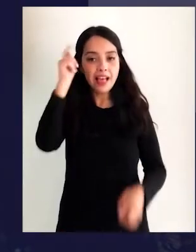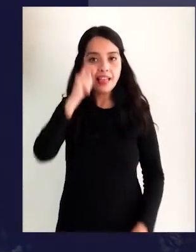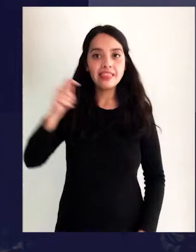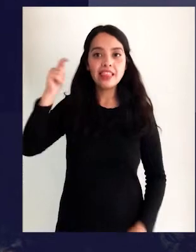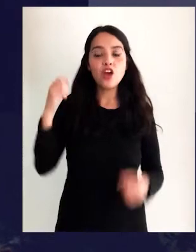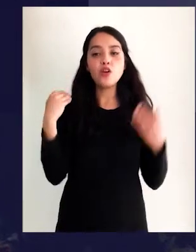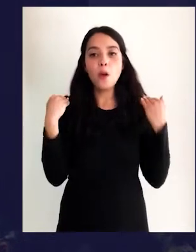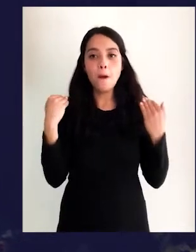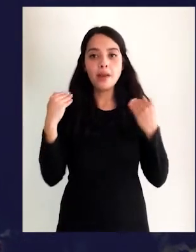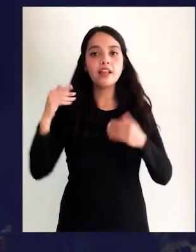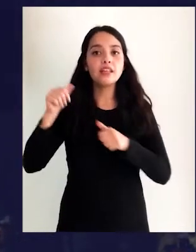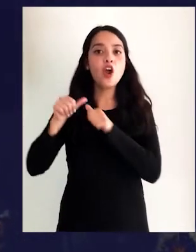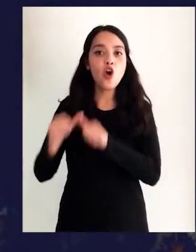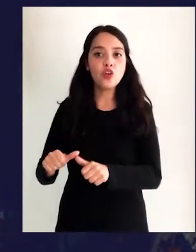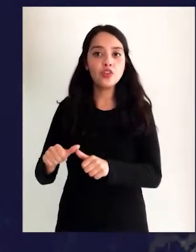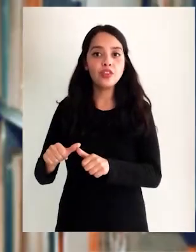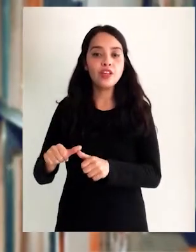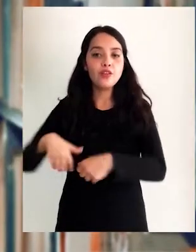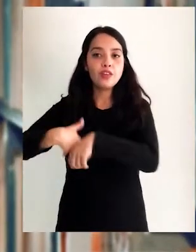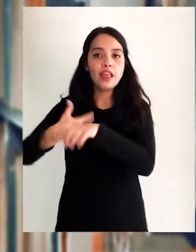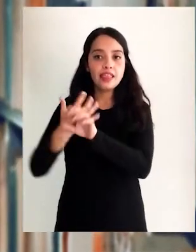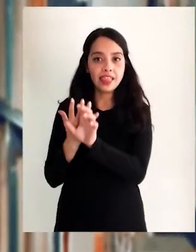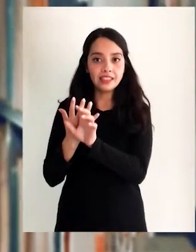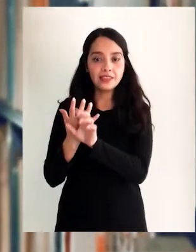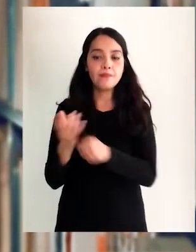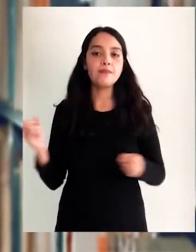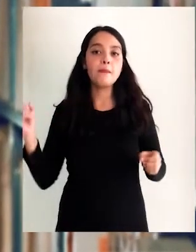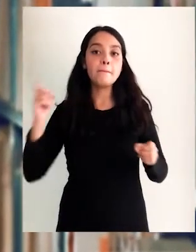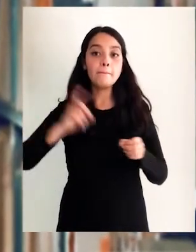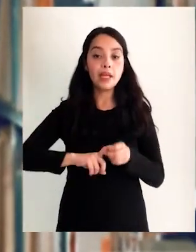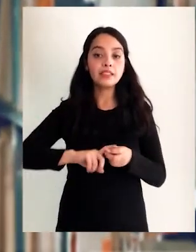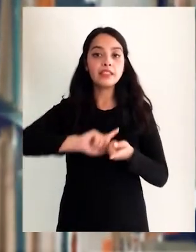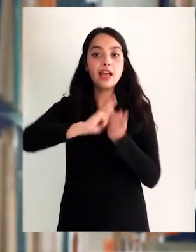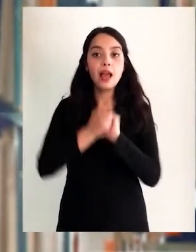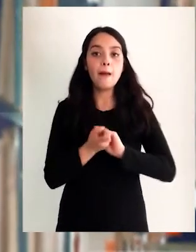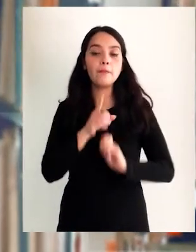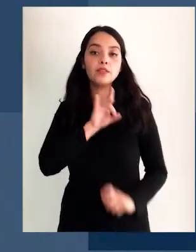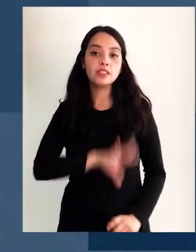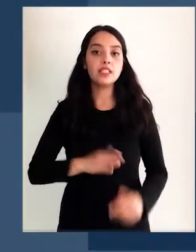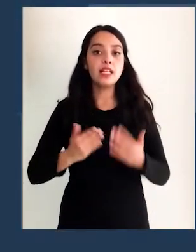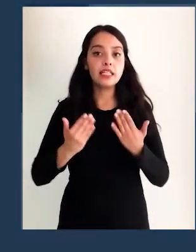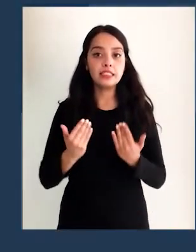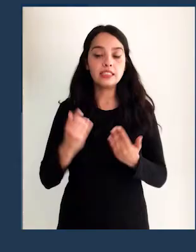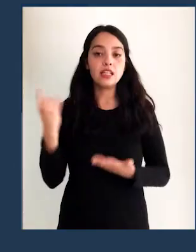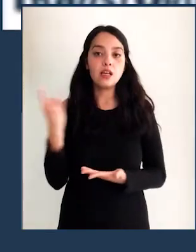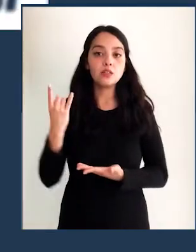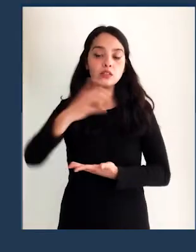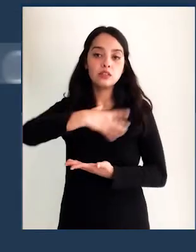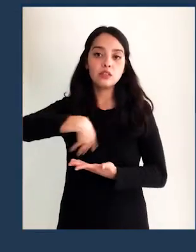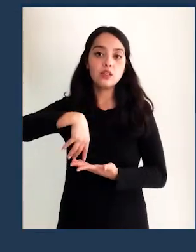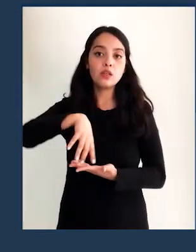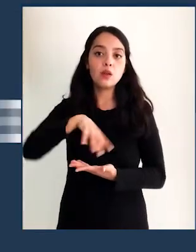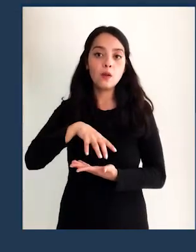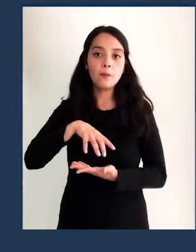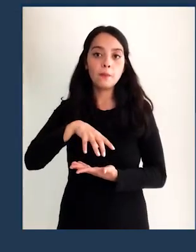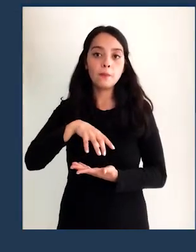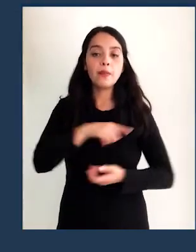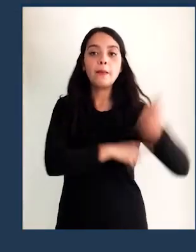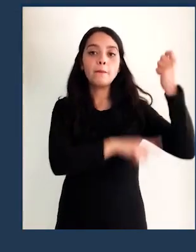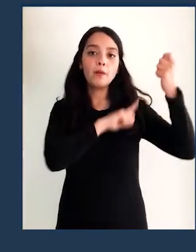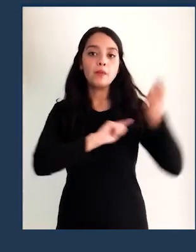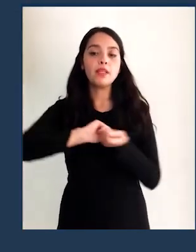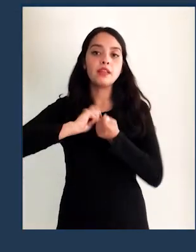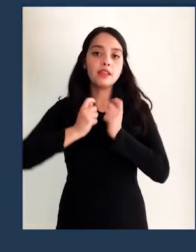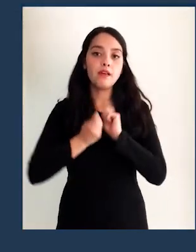práctico, continuo y a distancia. Sé parte de los cambios que Chile necesita. Universidad Metropolitana de Ciencias de la